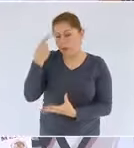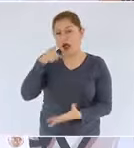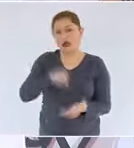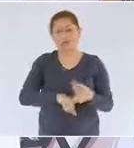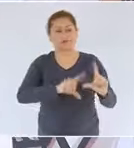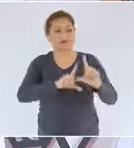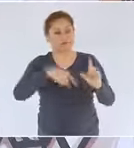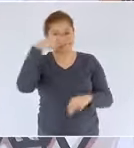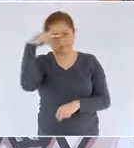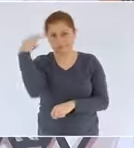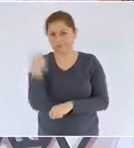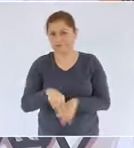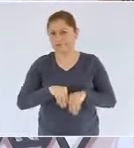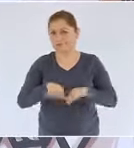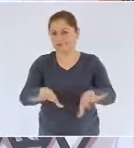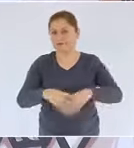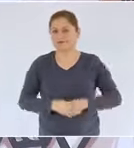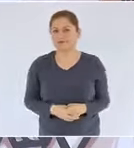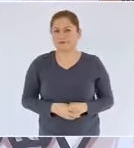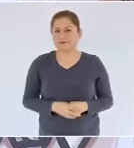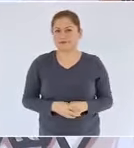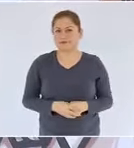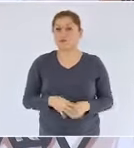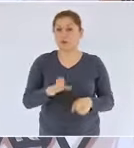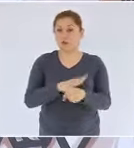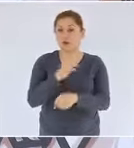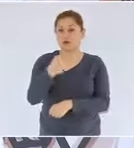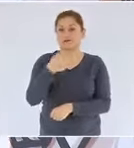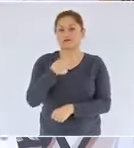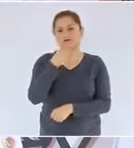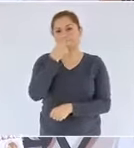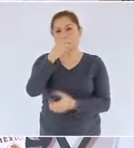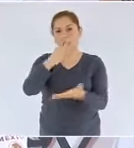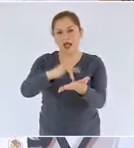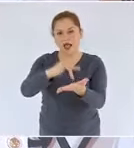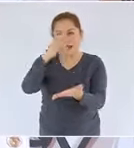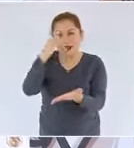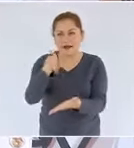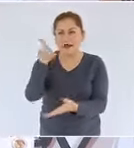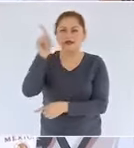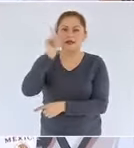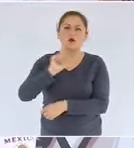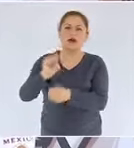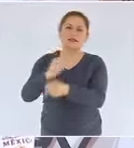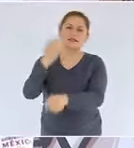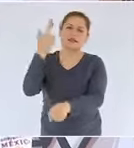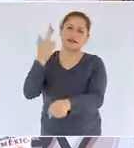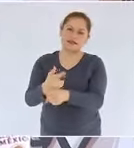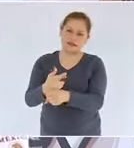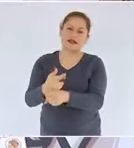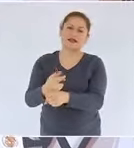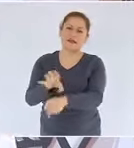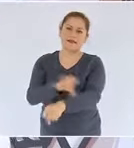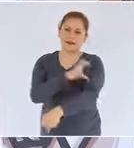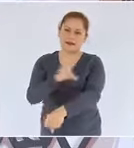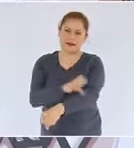Aquí aprovecho para agradecer a la secretaria de Energía Rocío Nález García